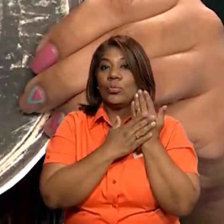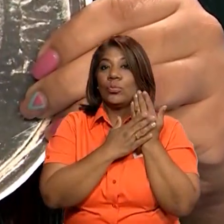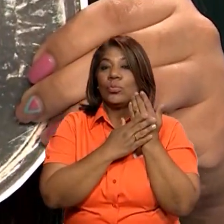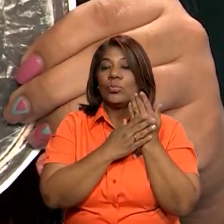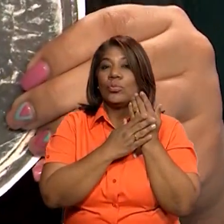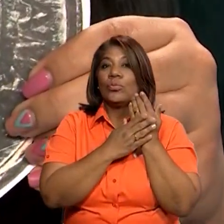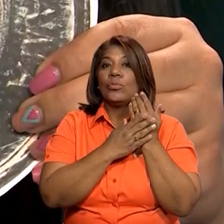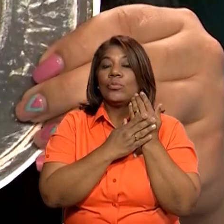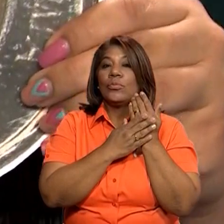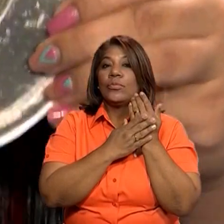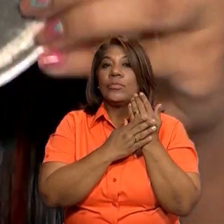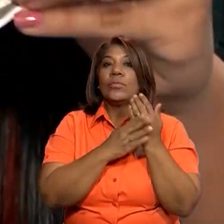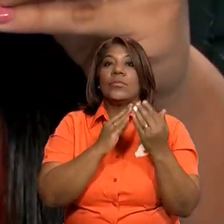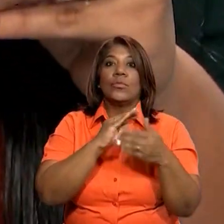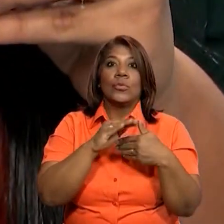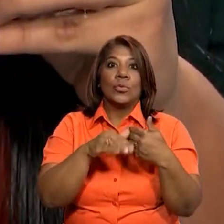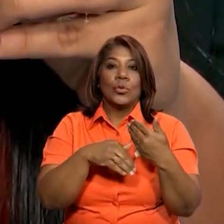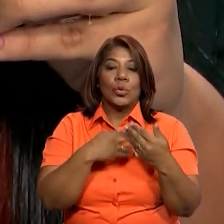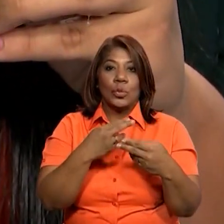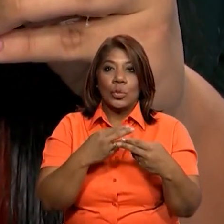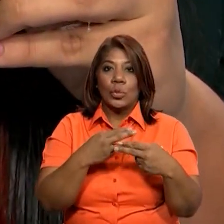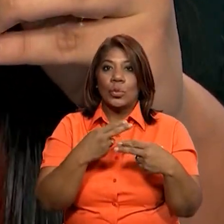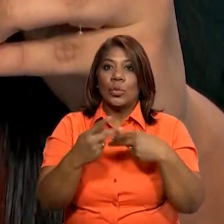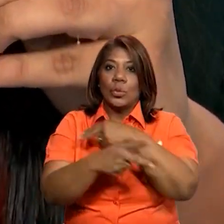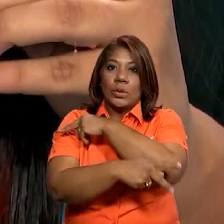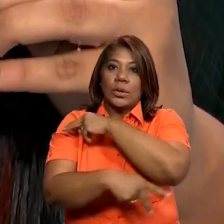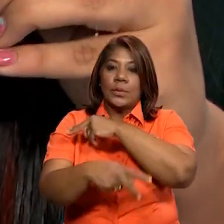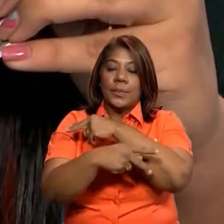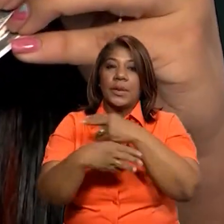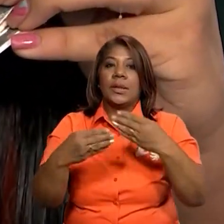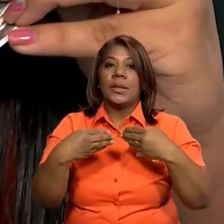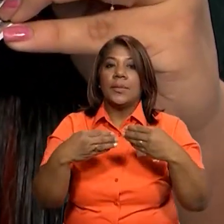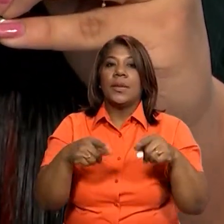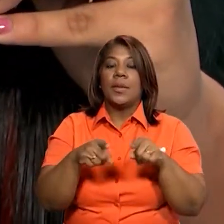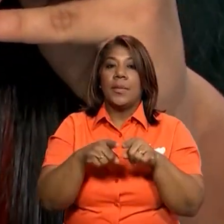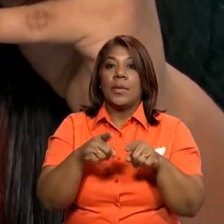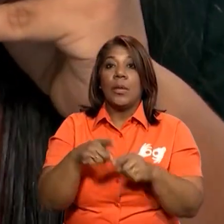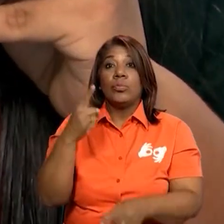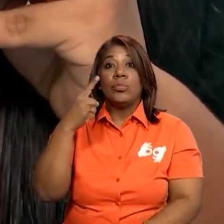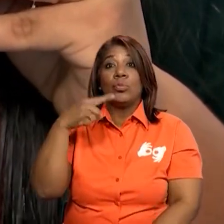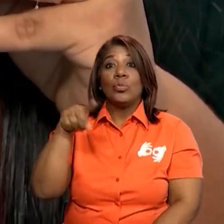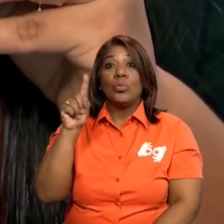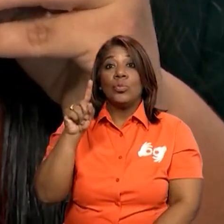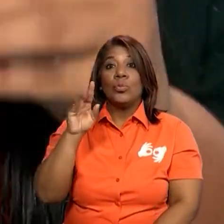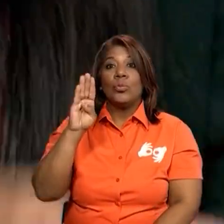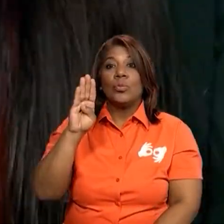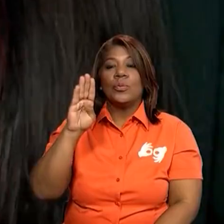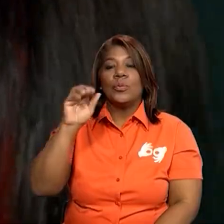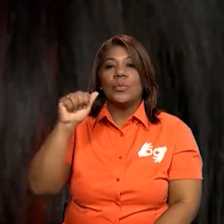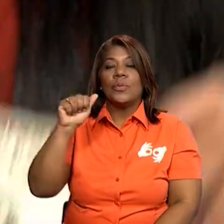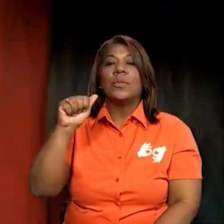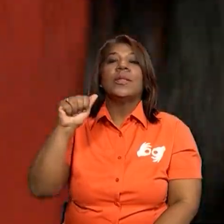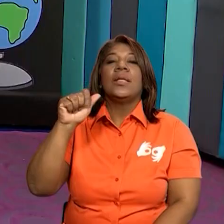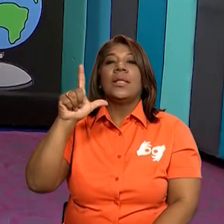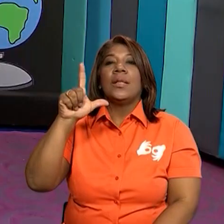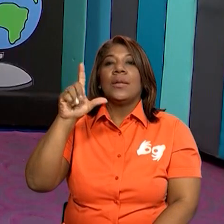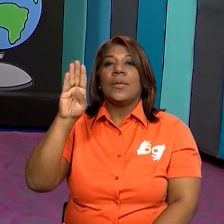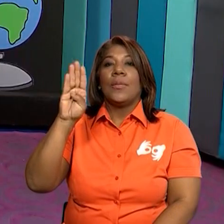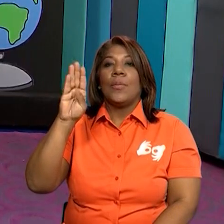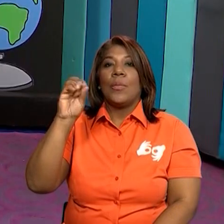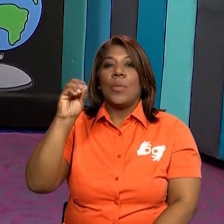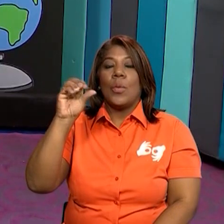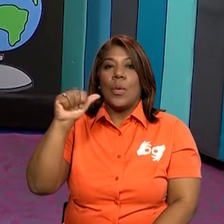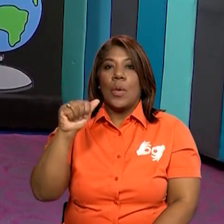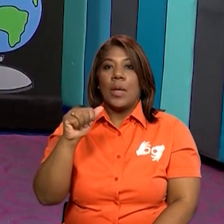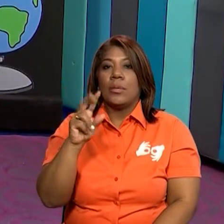nombre de la República de Panamá y su valor en palabras también, que dice un Balboa. Entonces, ambas